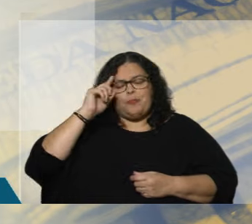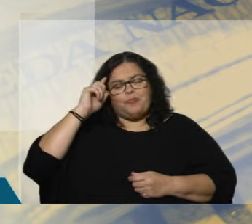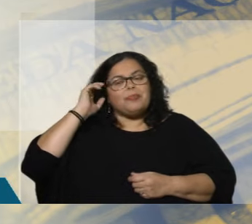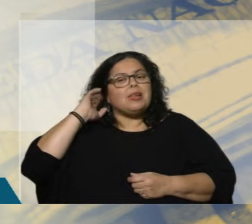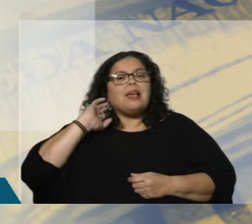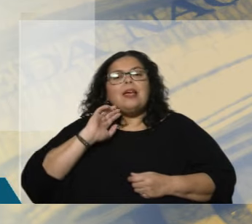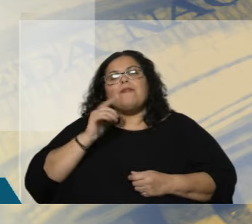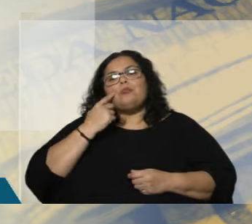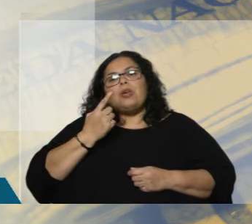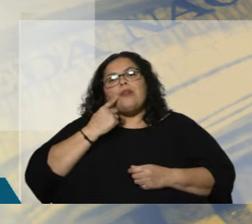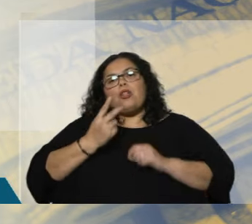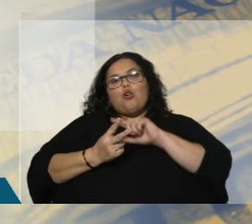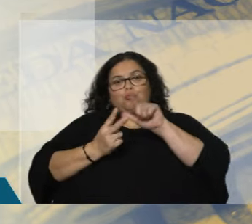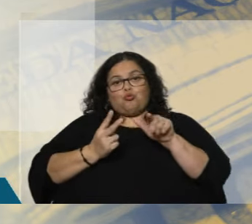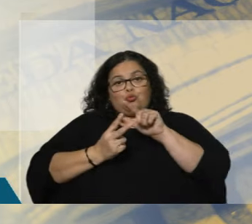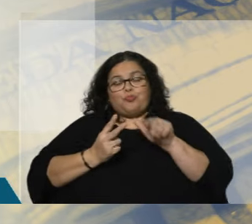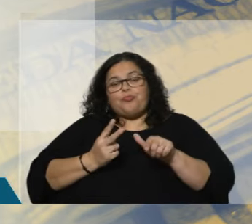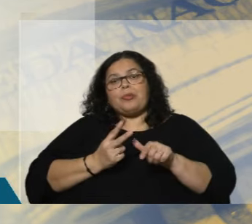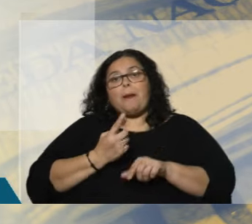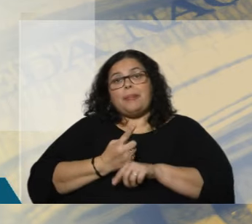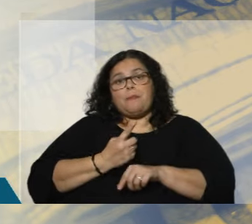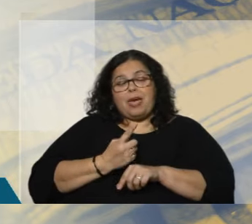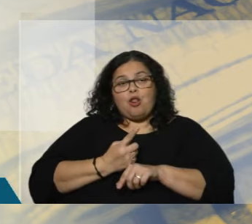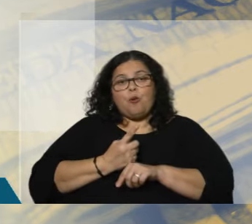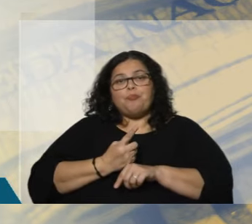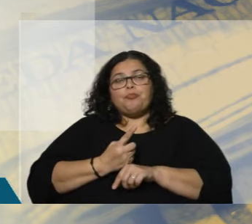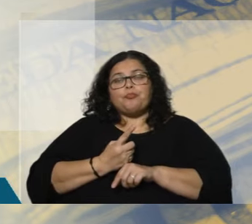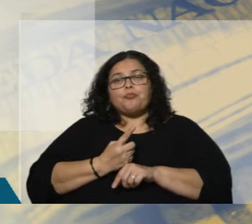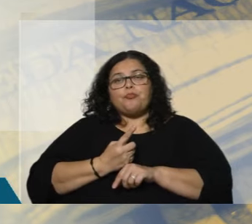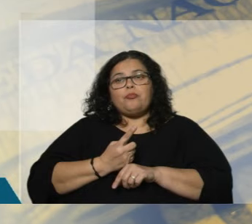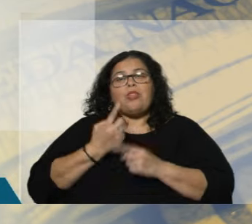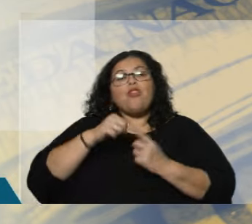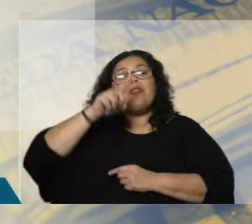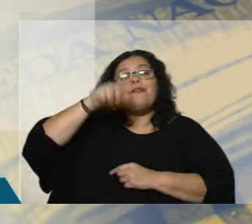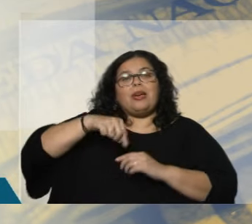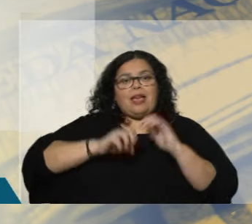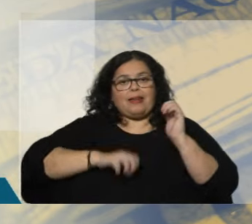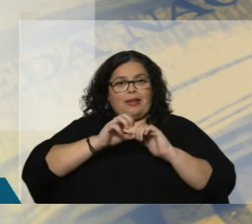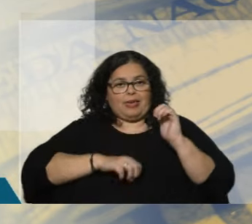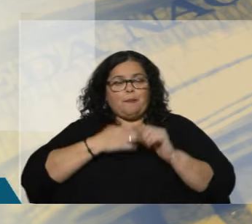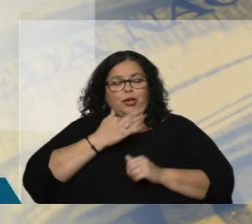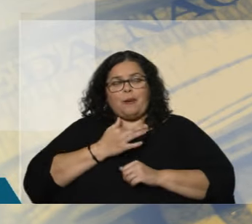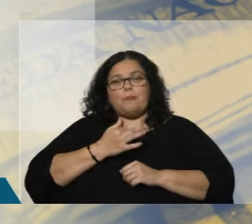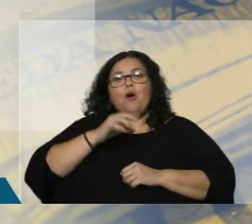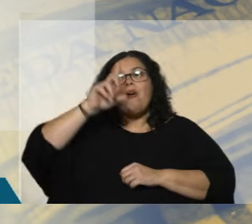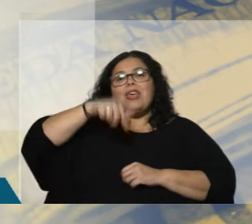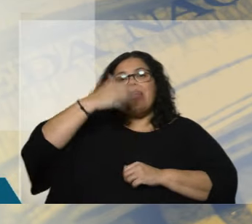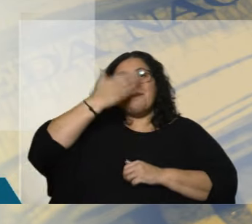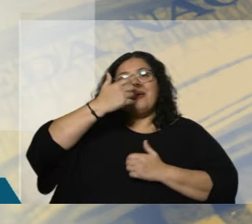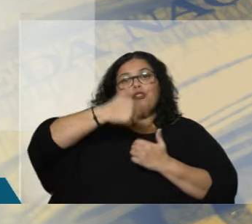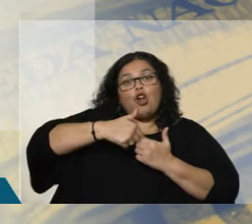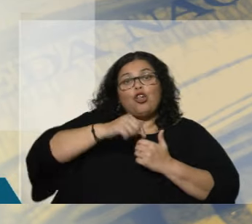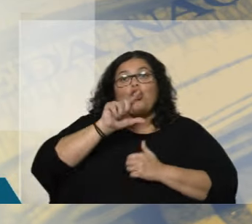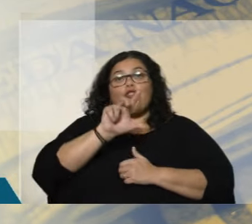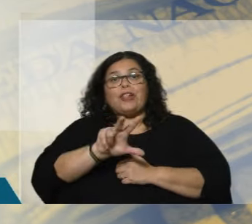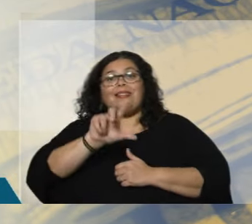vamos a ver en dos dimensiones. Por fuente, primero, tenemos allí los derivados del petróleo, 37%,